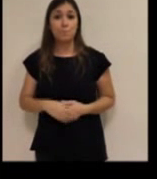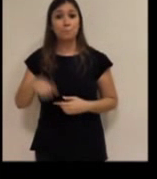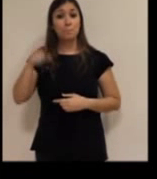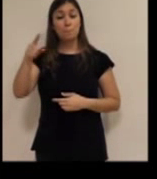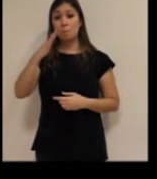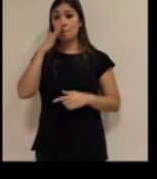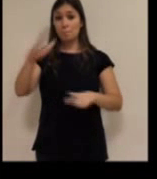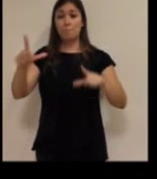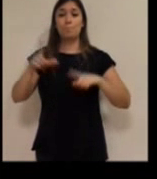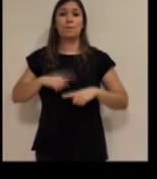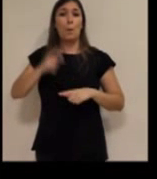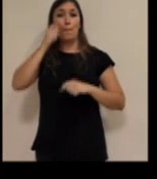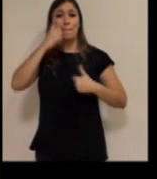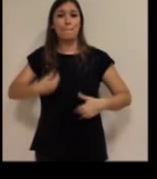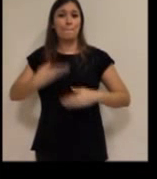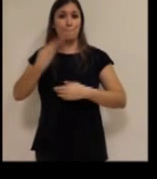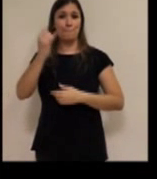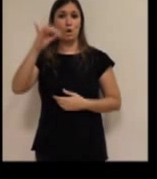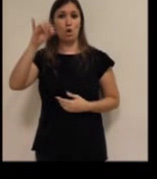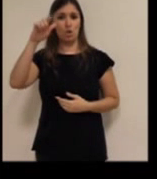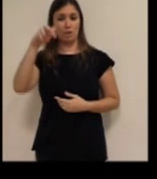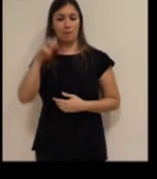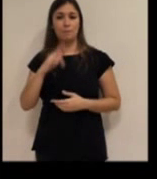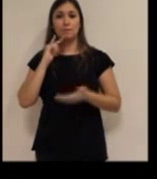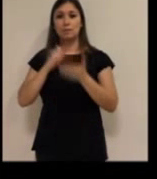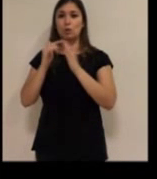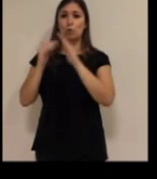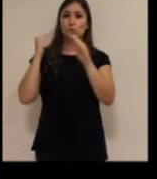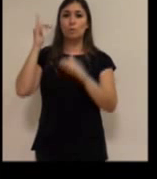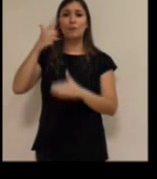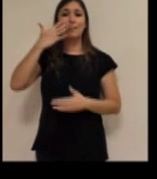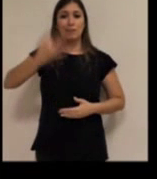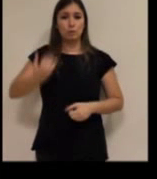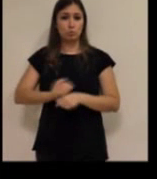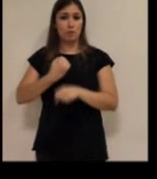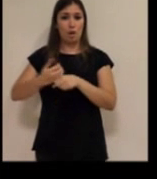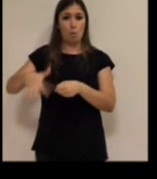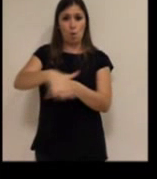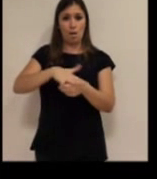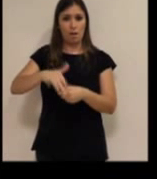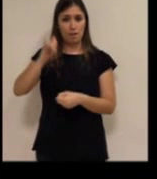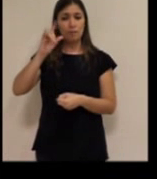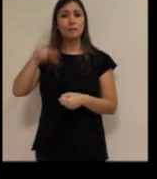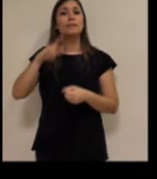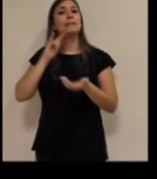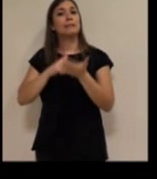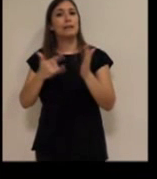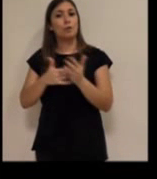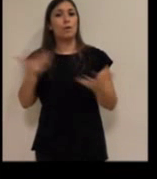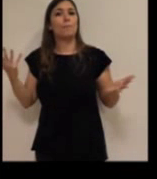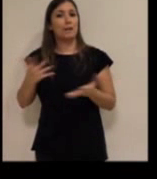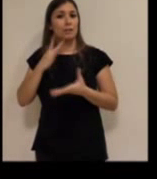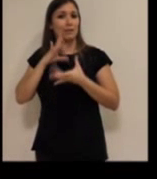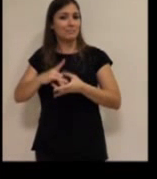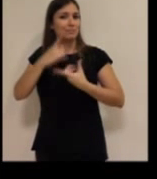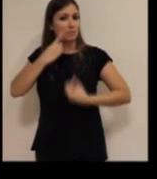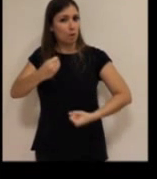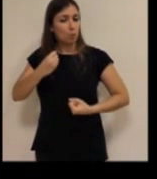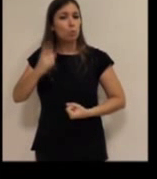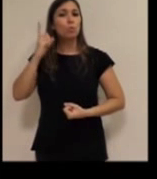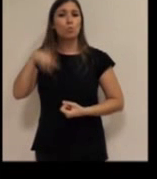licenciado en Biología, es técnico superior en Prevención de Riesgos Laborales, técnico en Emergencias Sanitarias,